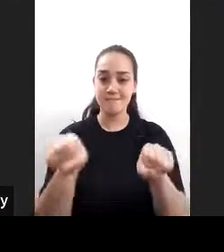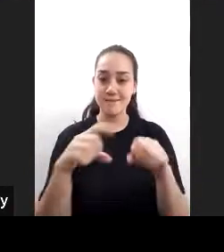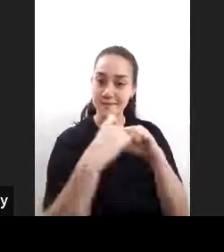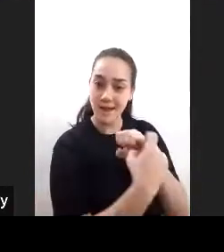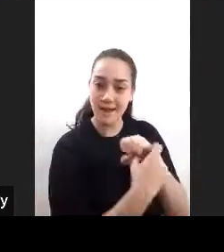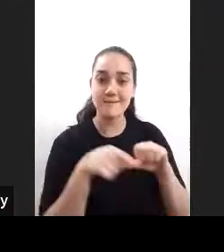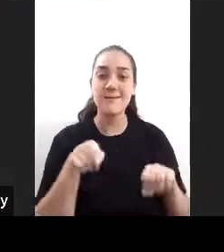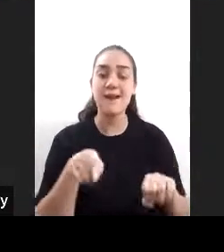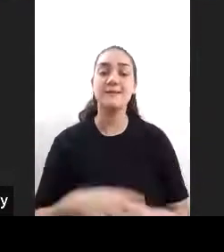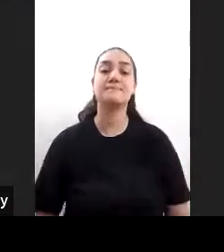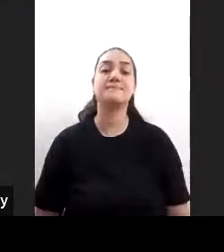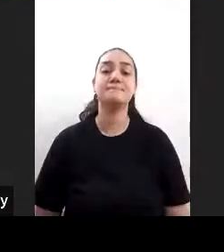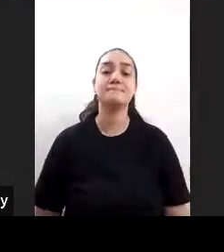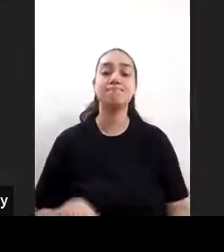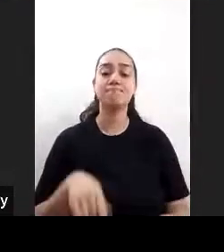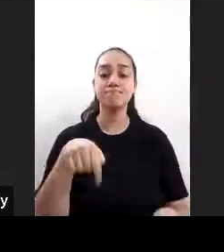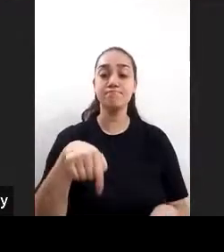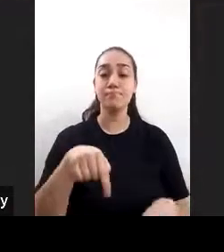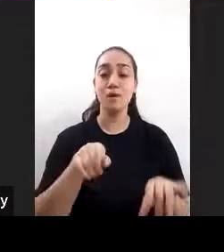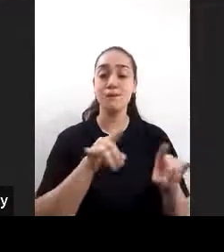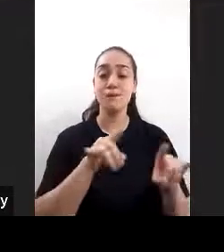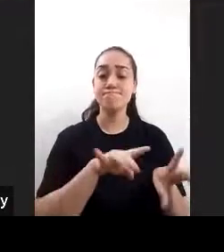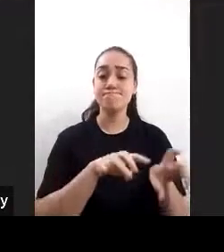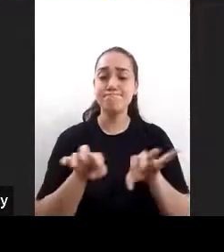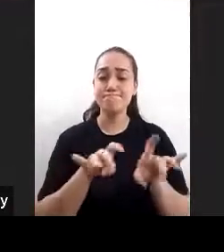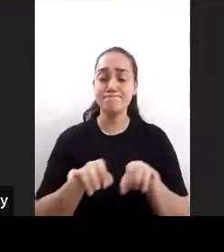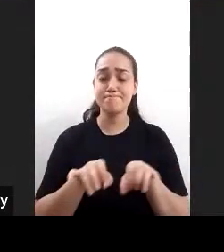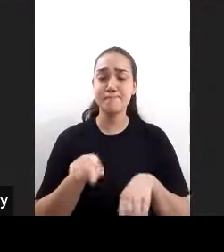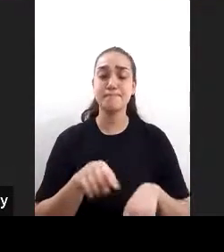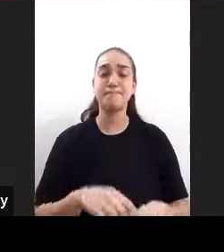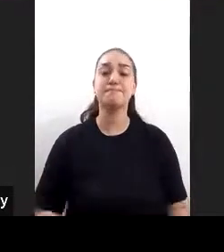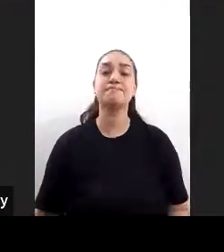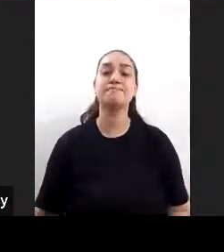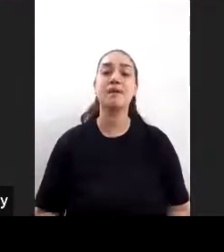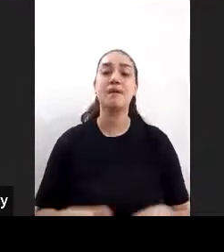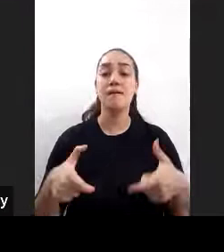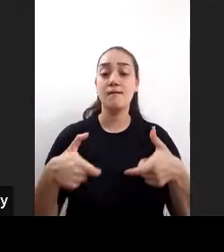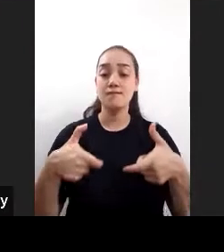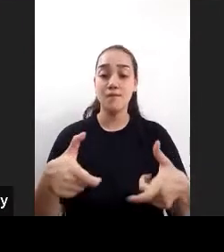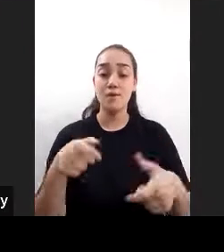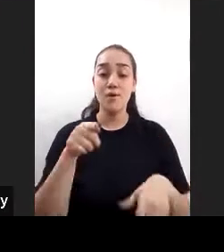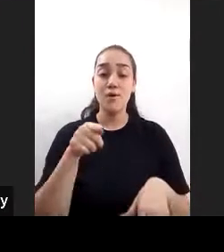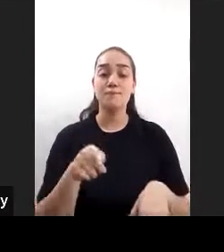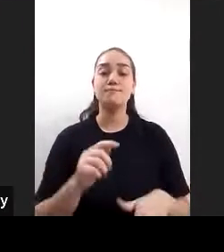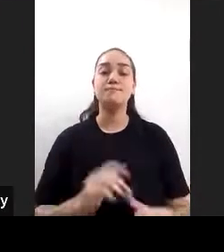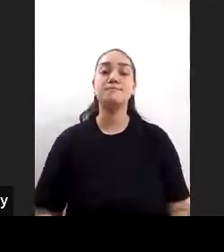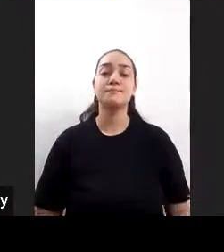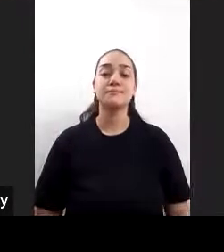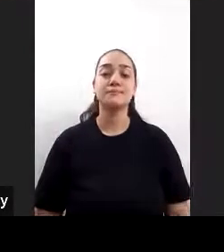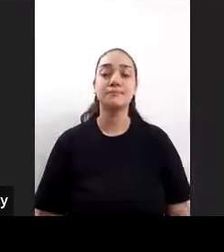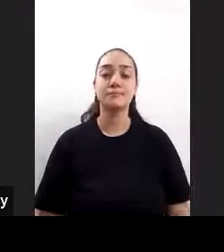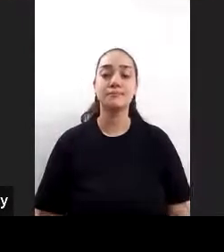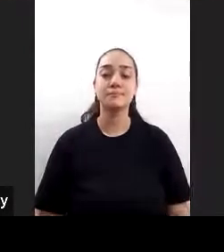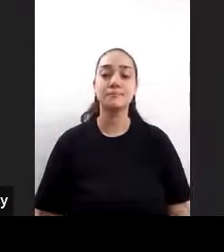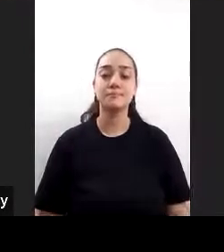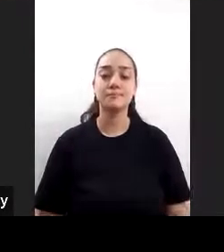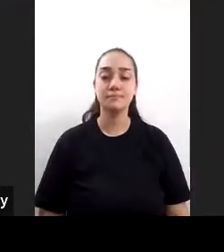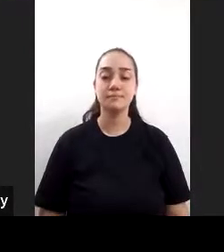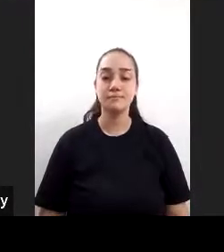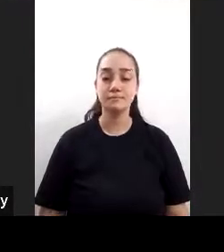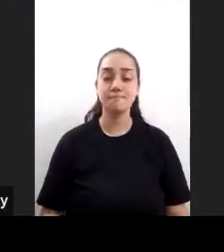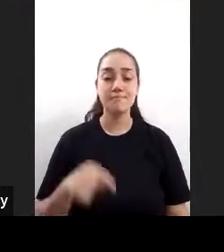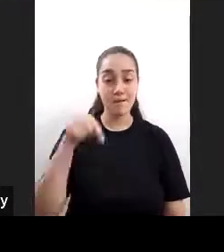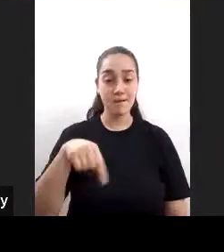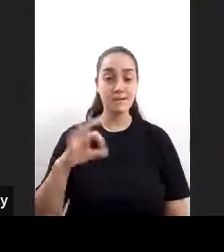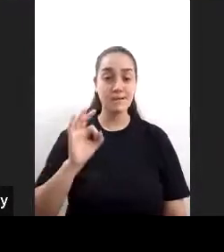nombre del canal ese es el canal entran ahí ese canal de YouTube y lo que hicimos este año además